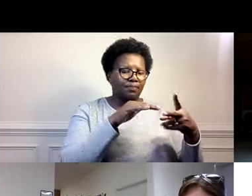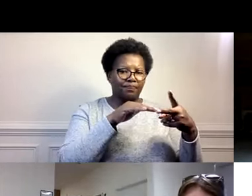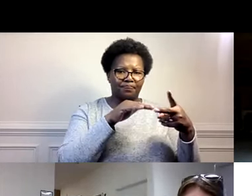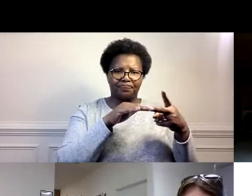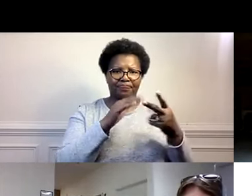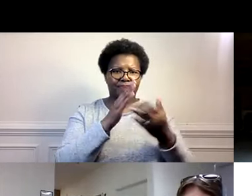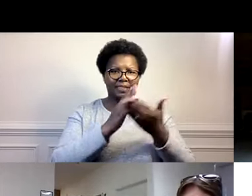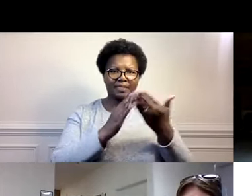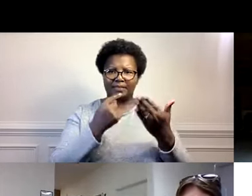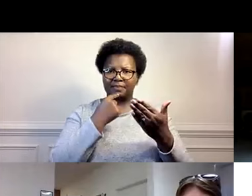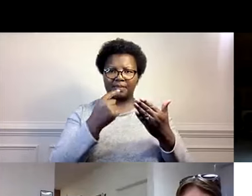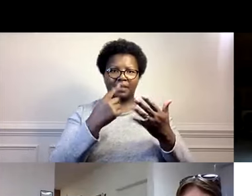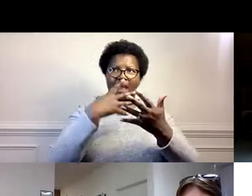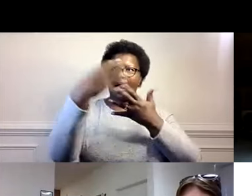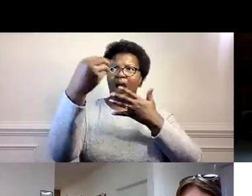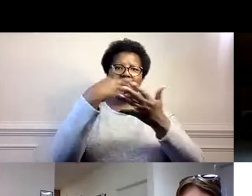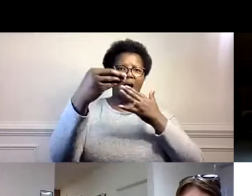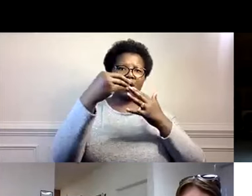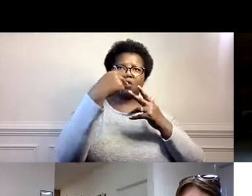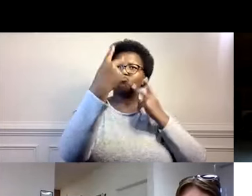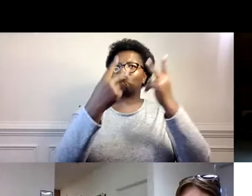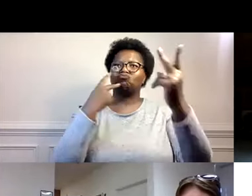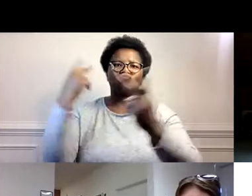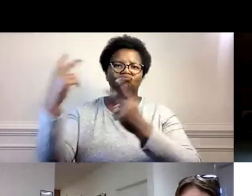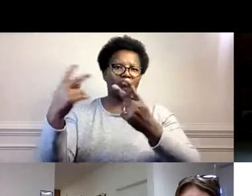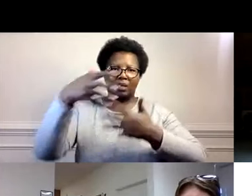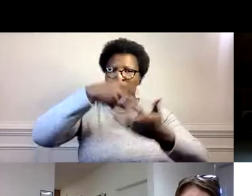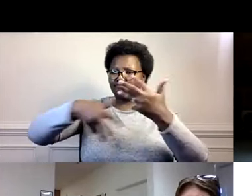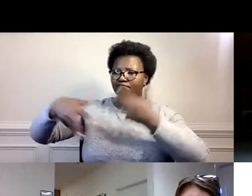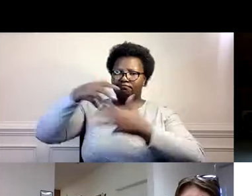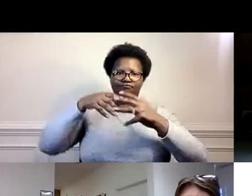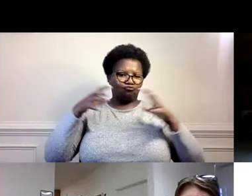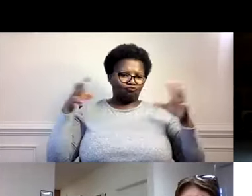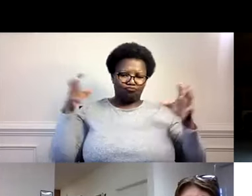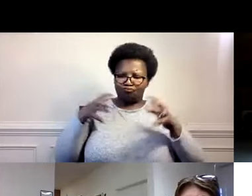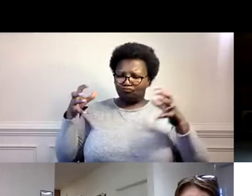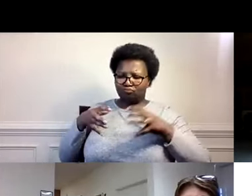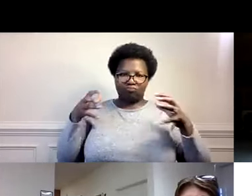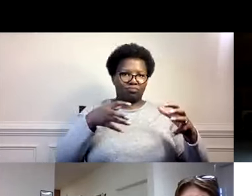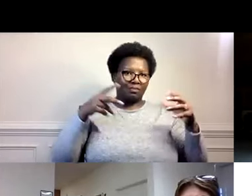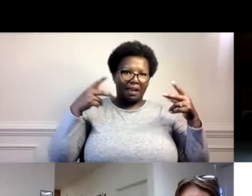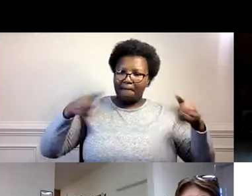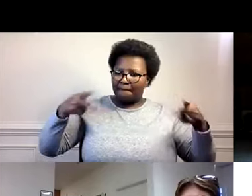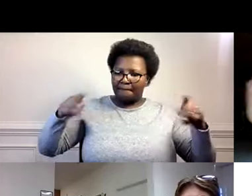Sus salidas por la casa tuvimos que parar hasta eso. Las reuniones,